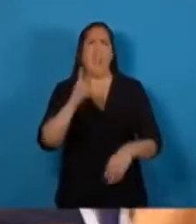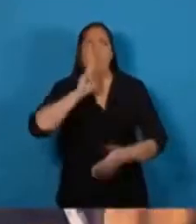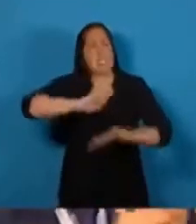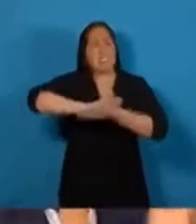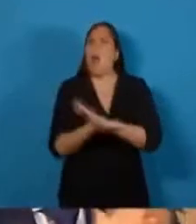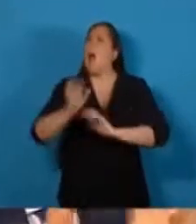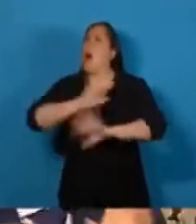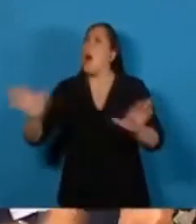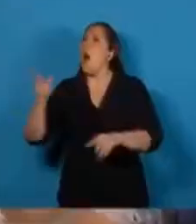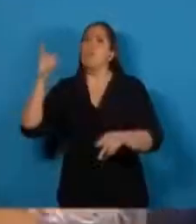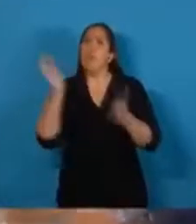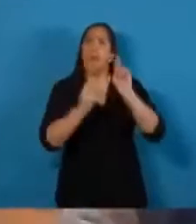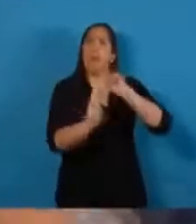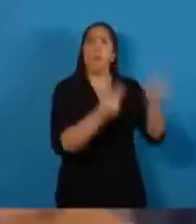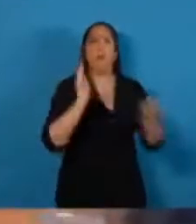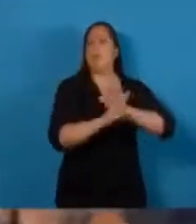erradicación.